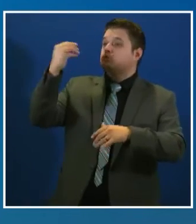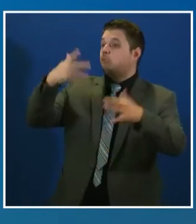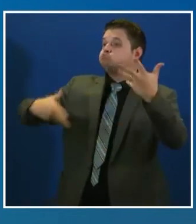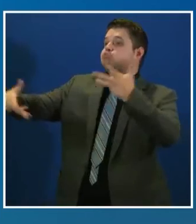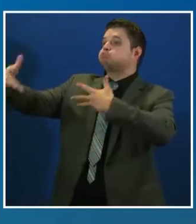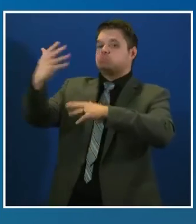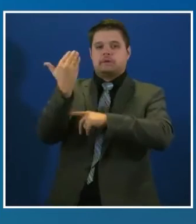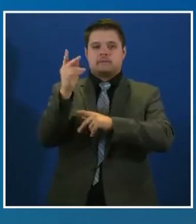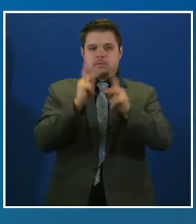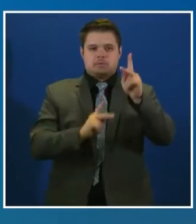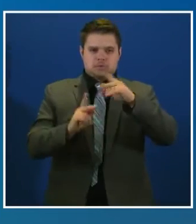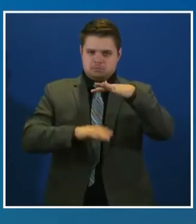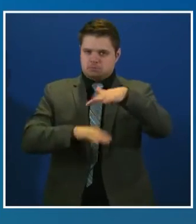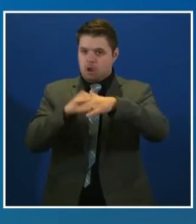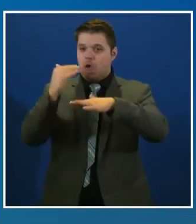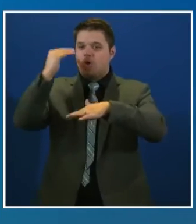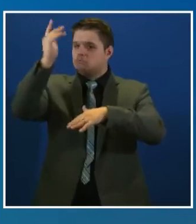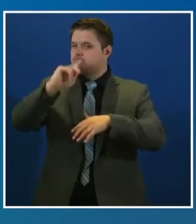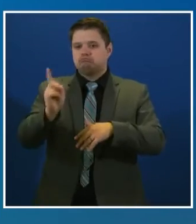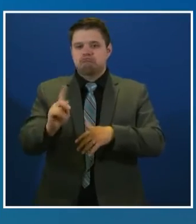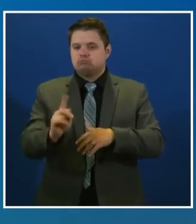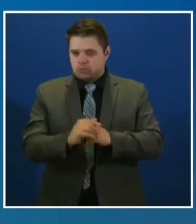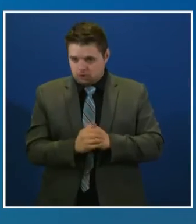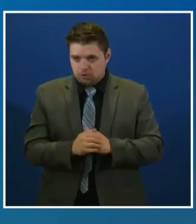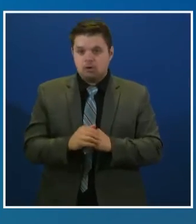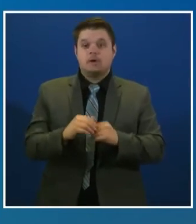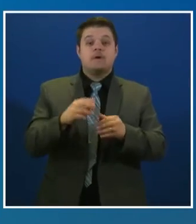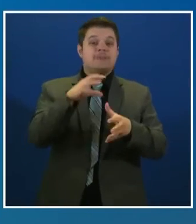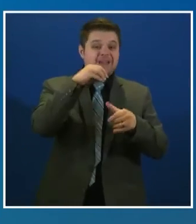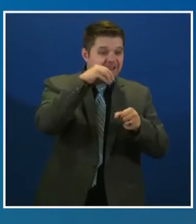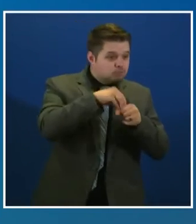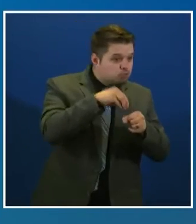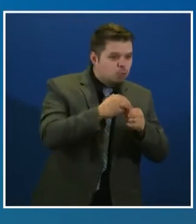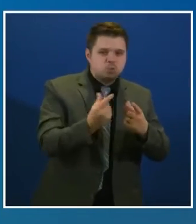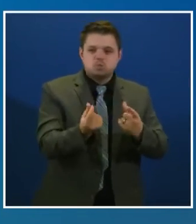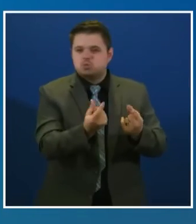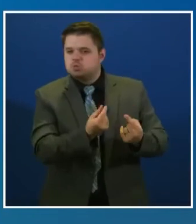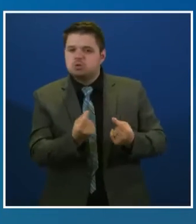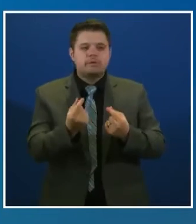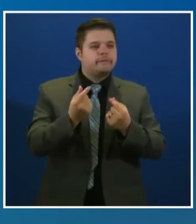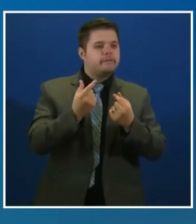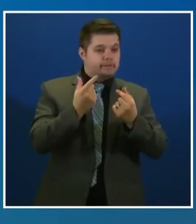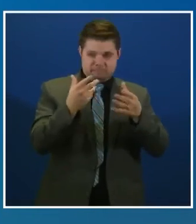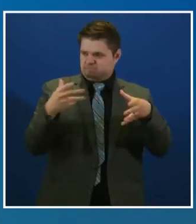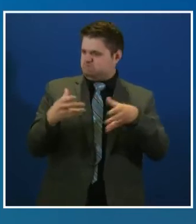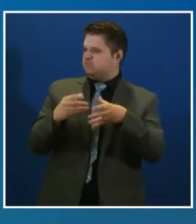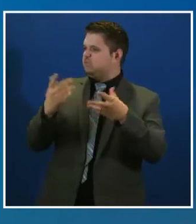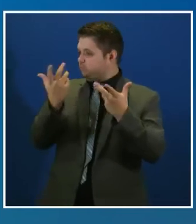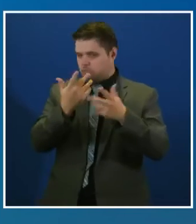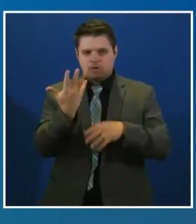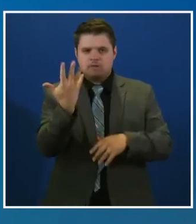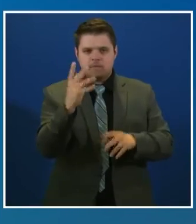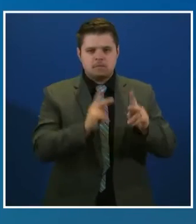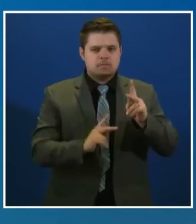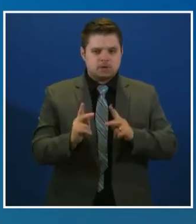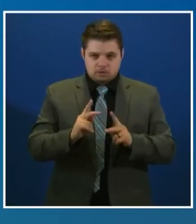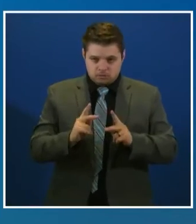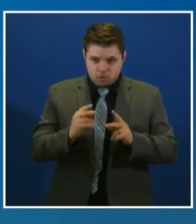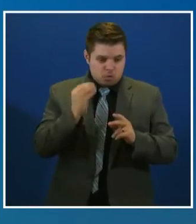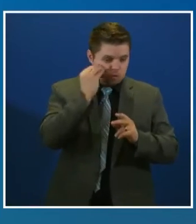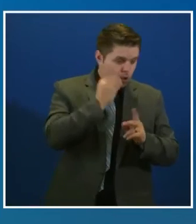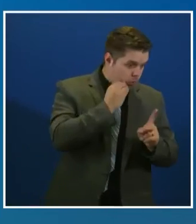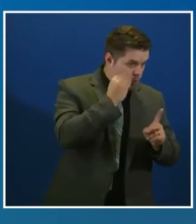familiares. Ahora se permiten las reuniones en el interior con un total de hasta 5 personas de dos núcleos familiares. Las